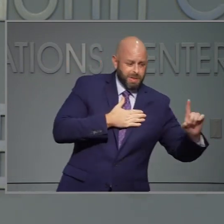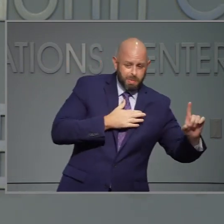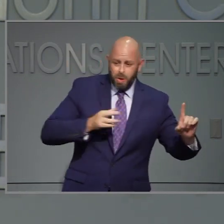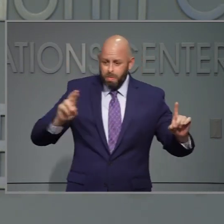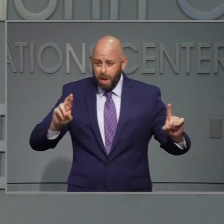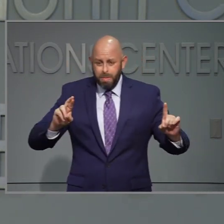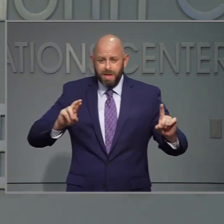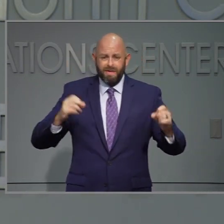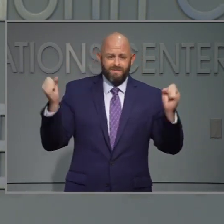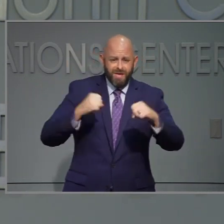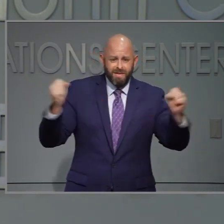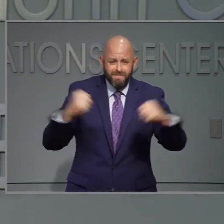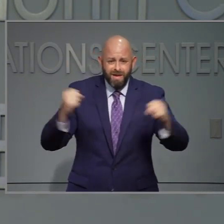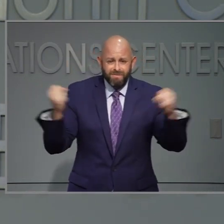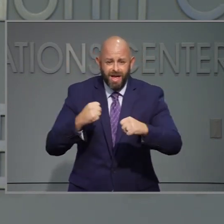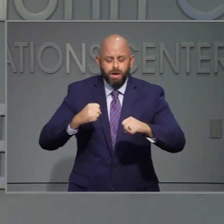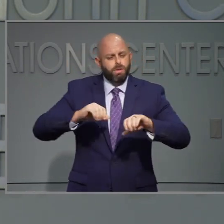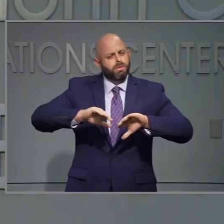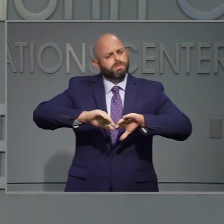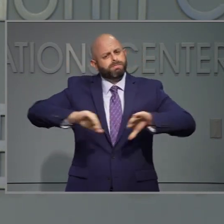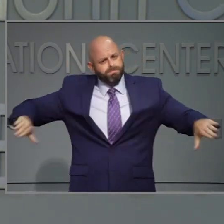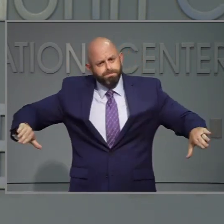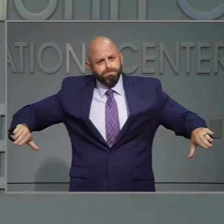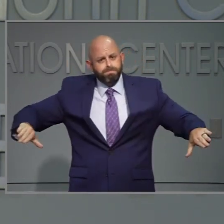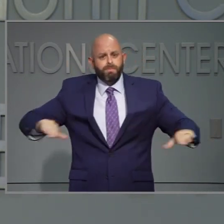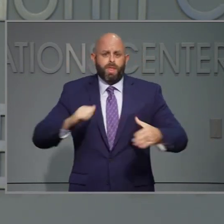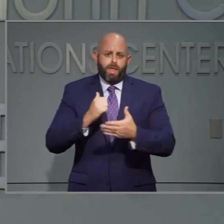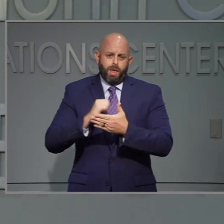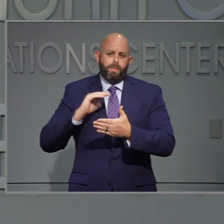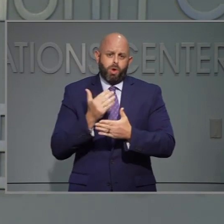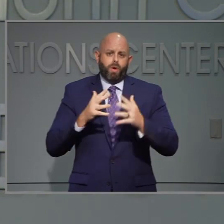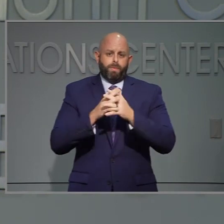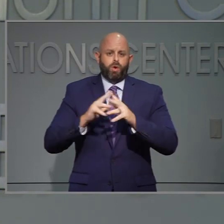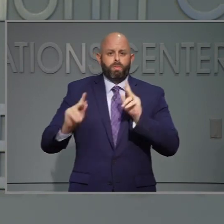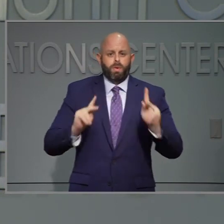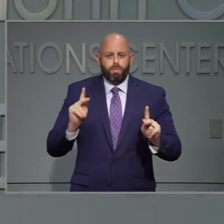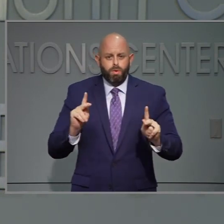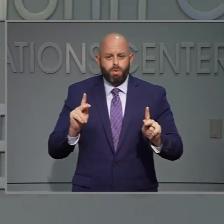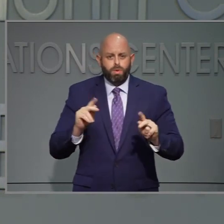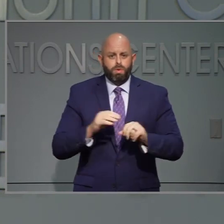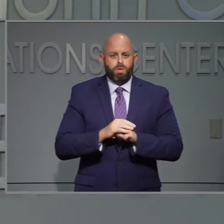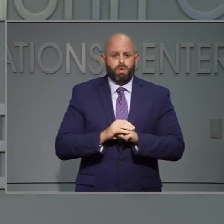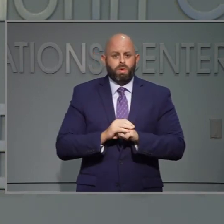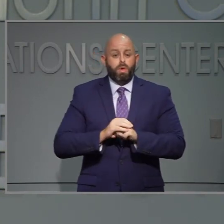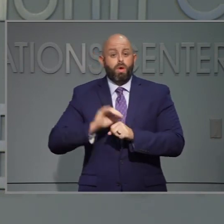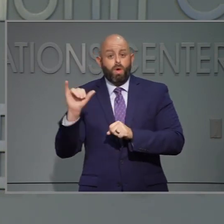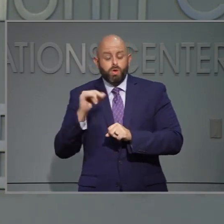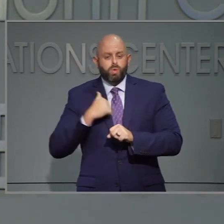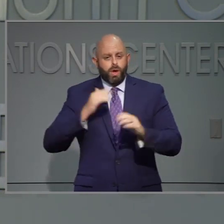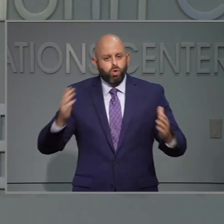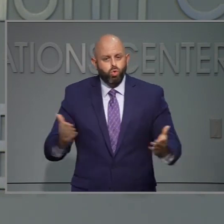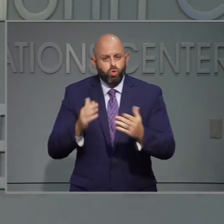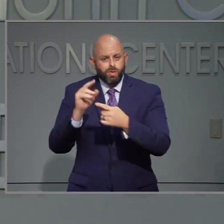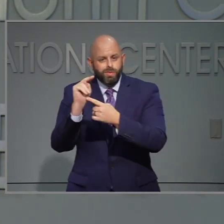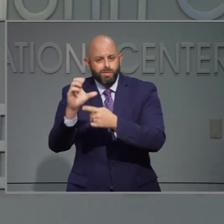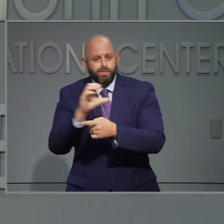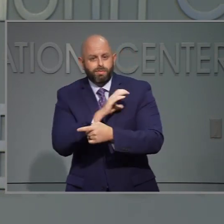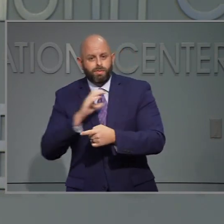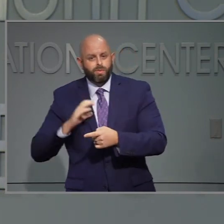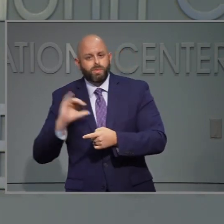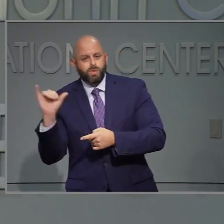lado su partidismo y produzcan resultados. También yo le he pedido a la Asamblea General que mejoren los insignificantes